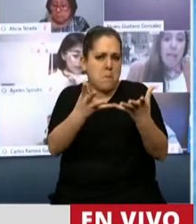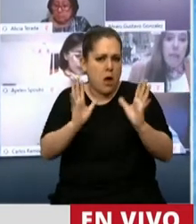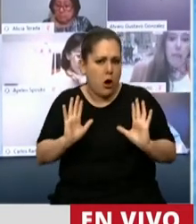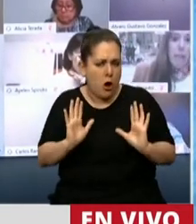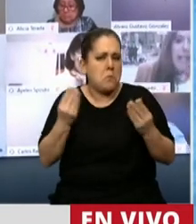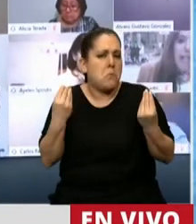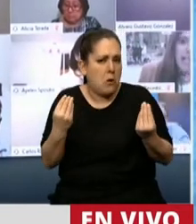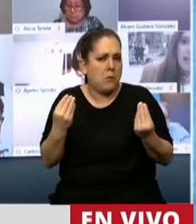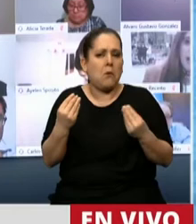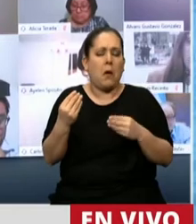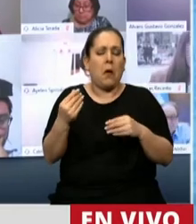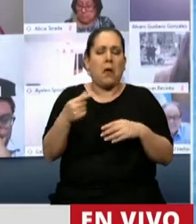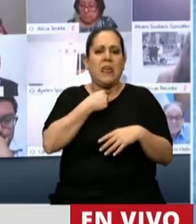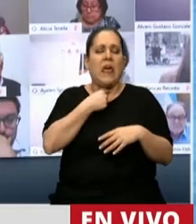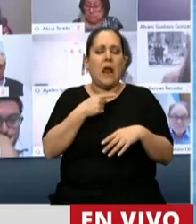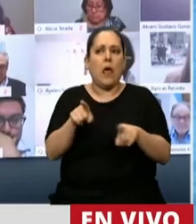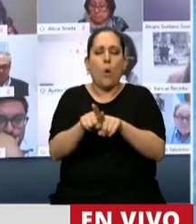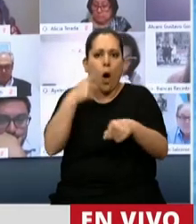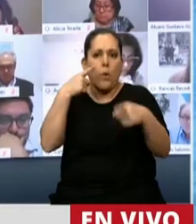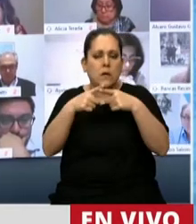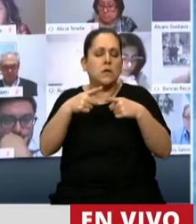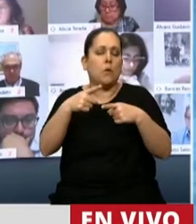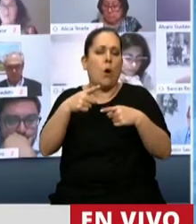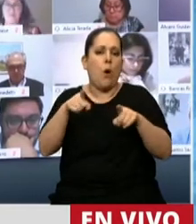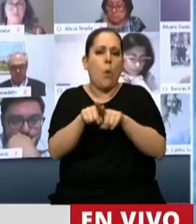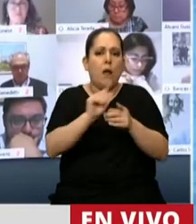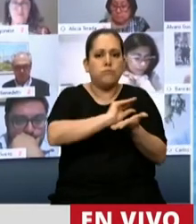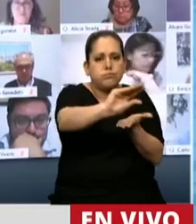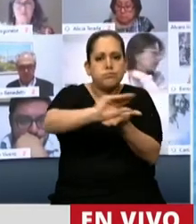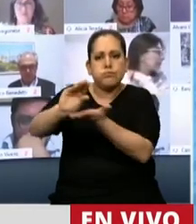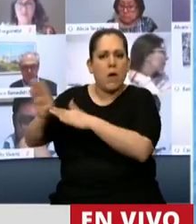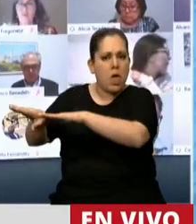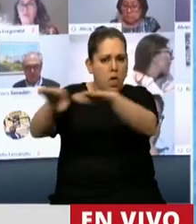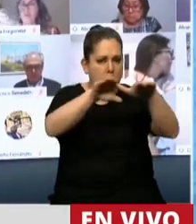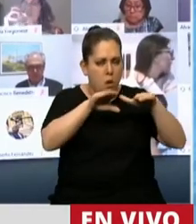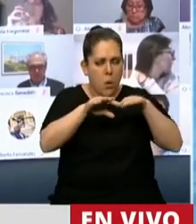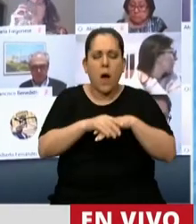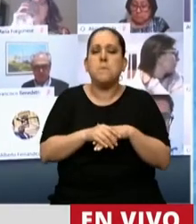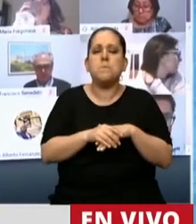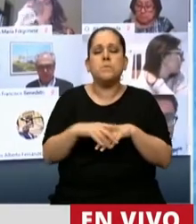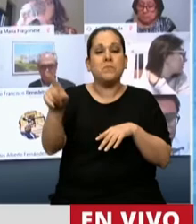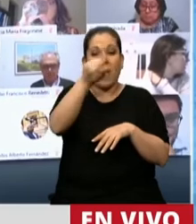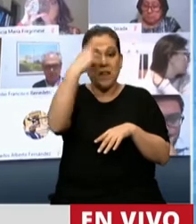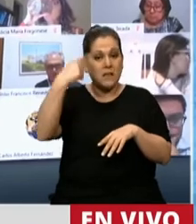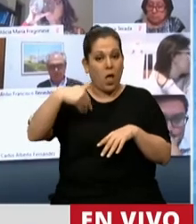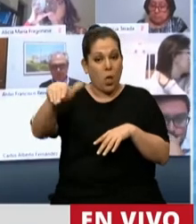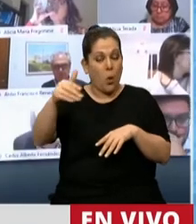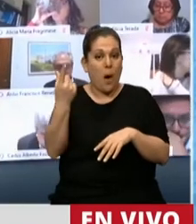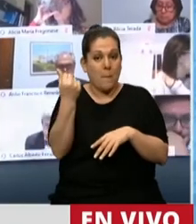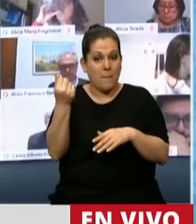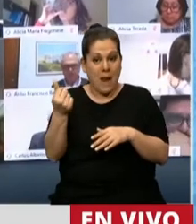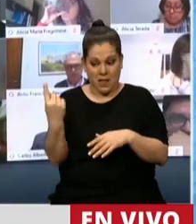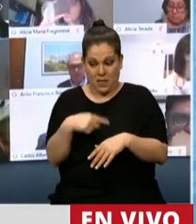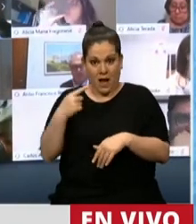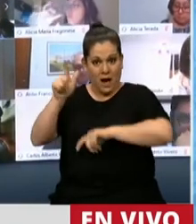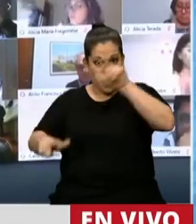de justicia distributiva, señor presidente. Estamos hablando de que el Estado va a invertir el dinero de